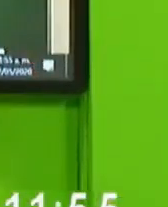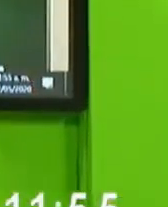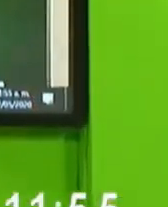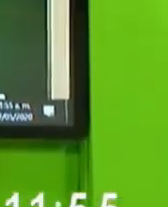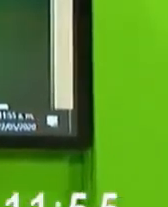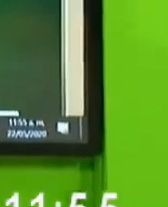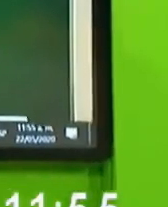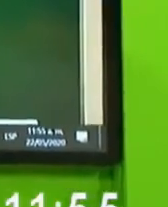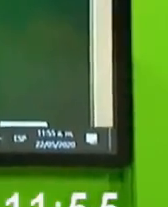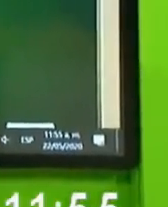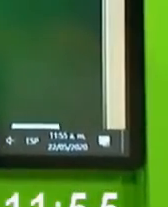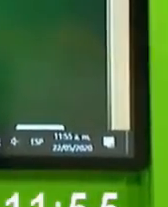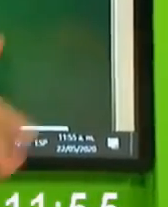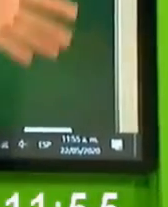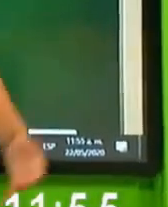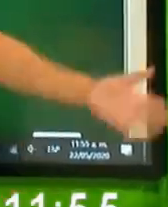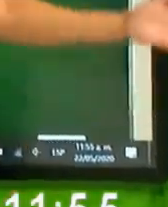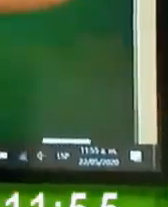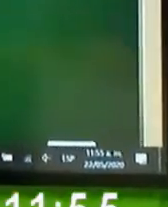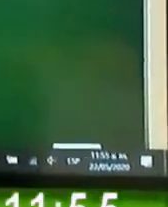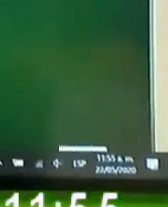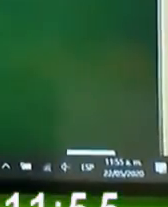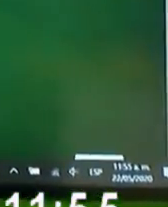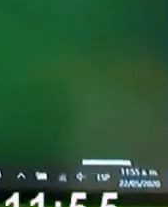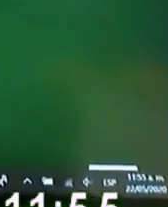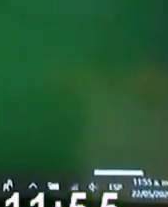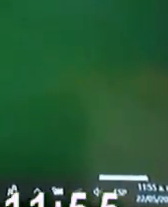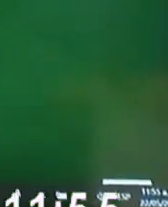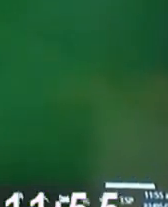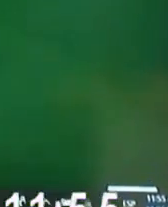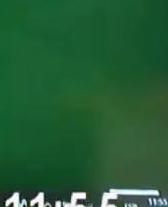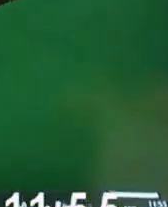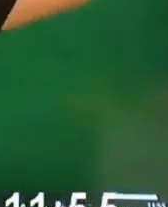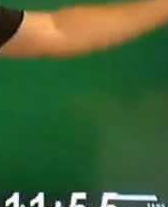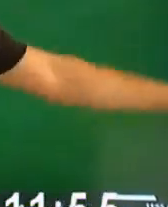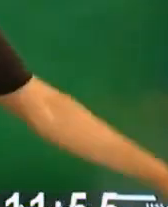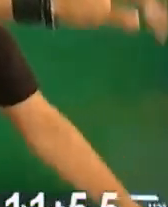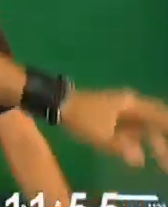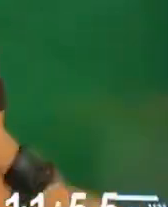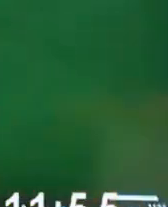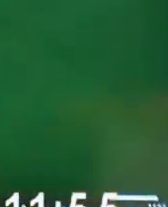Ok. Vamos a detenernos. Vamos a elevar. Bracitos. Inhalamos.